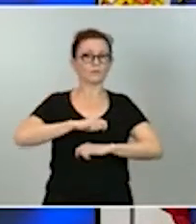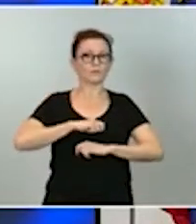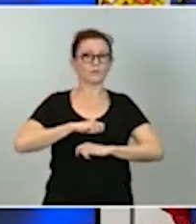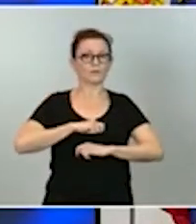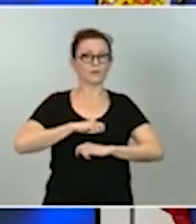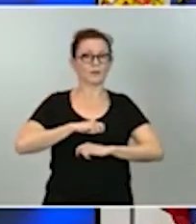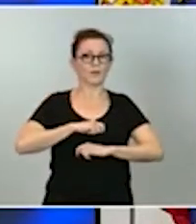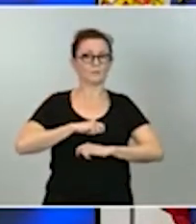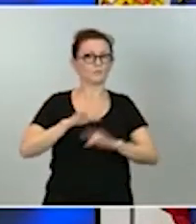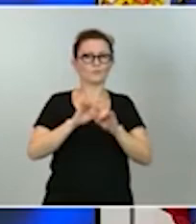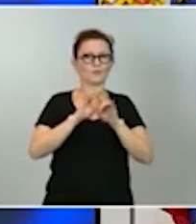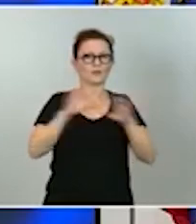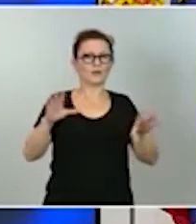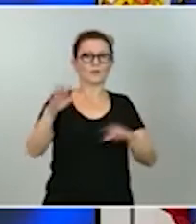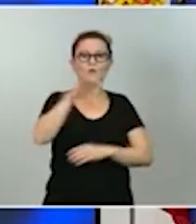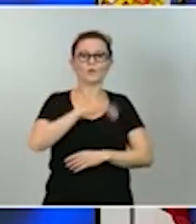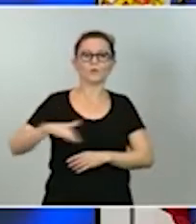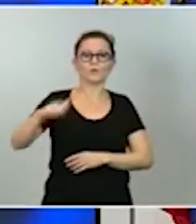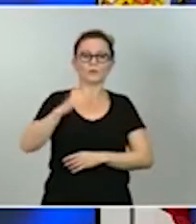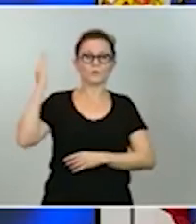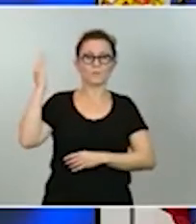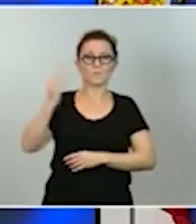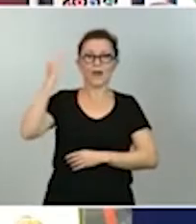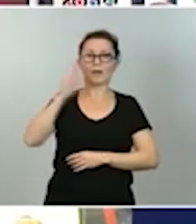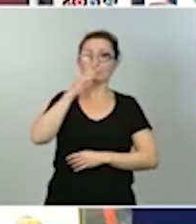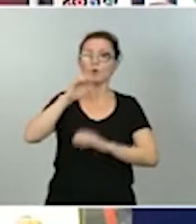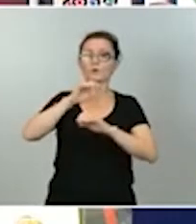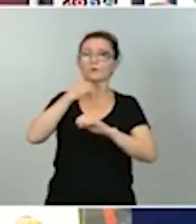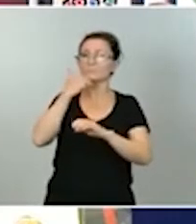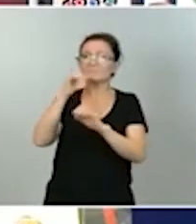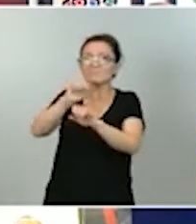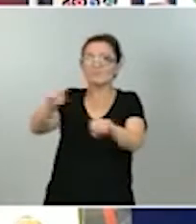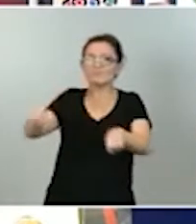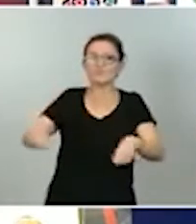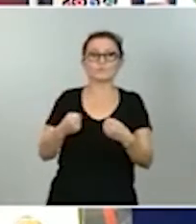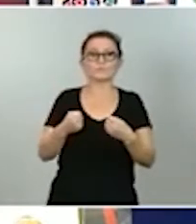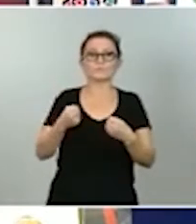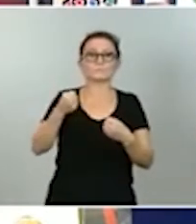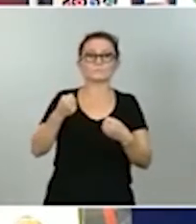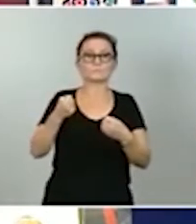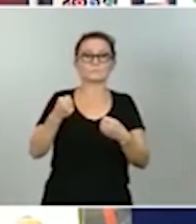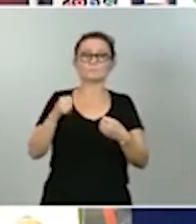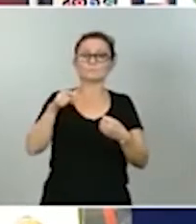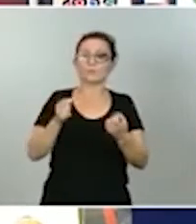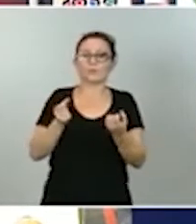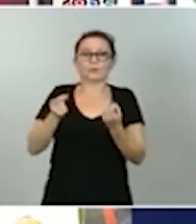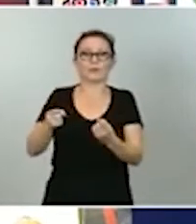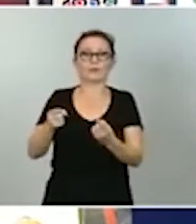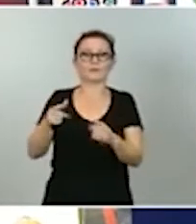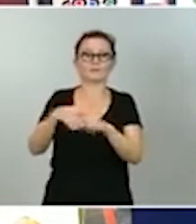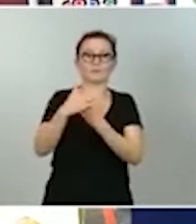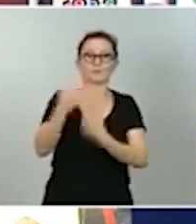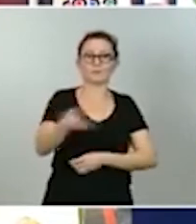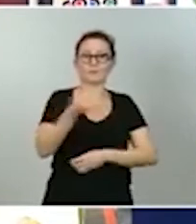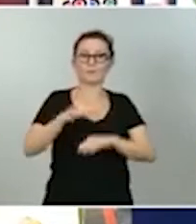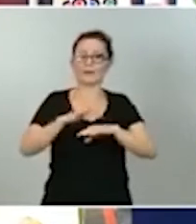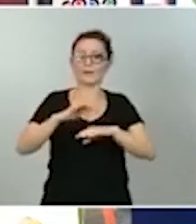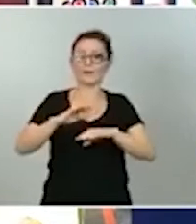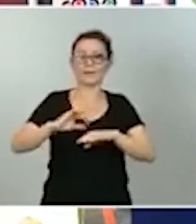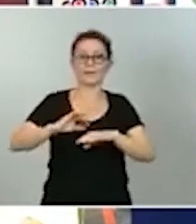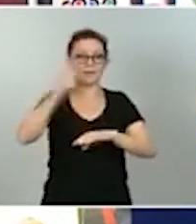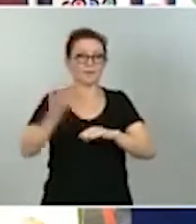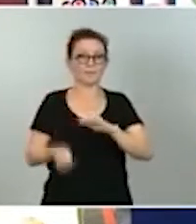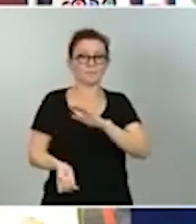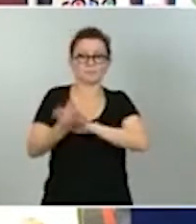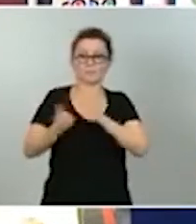determinante las zonas más afectadas por la despoblación creando las condiciones óptimas para el emprendimiento y la generación de empleo especialmente